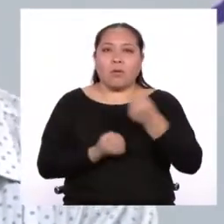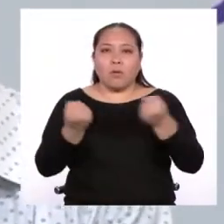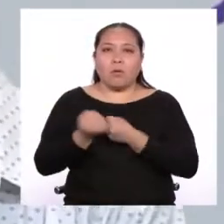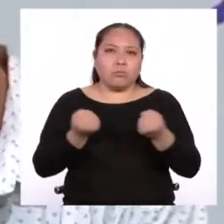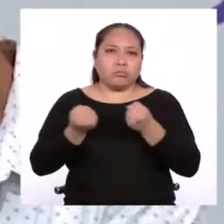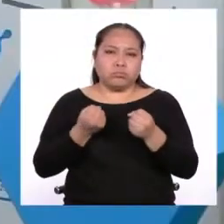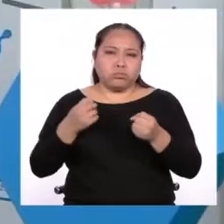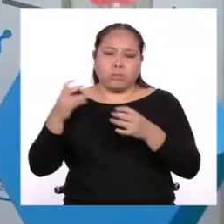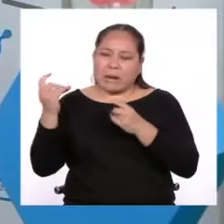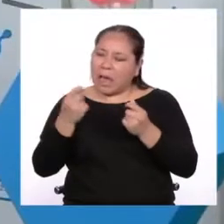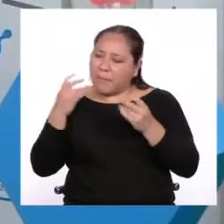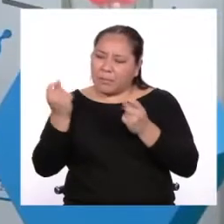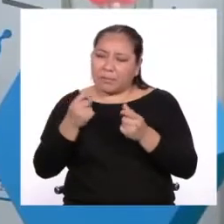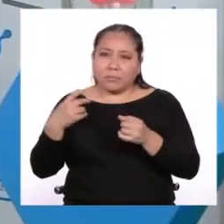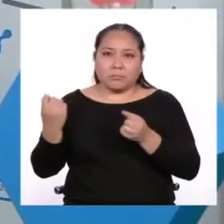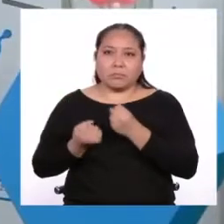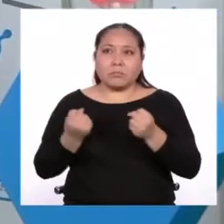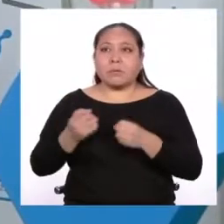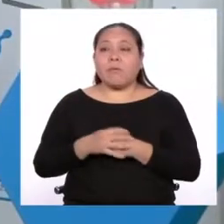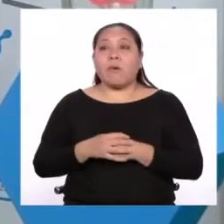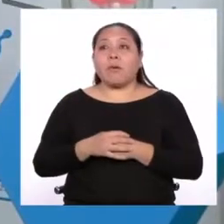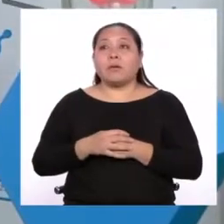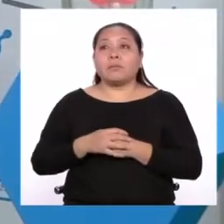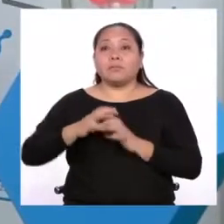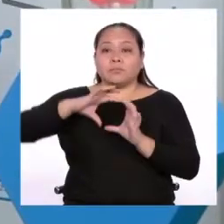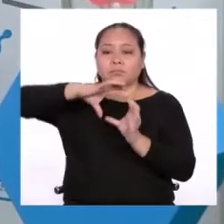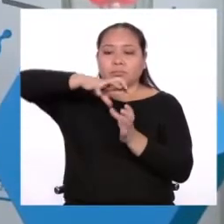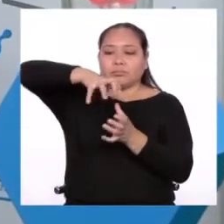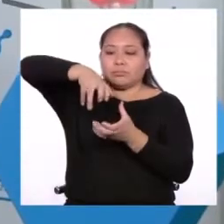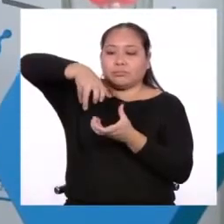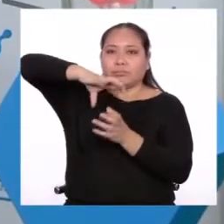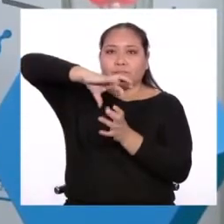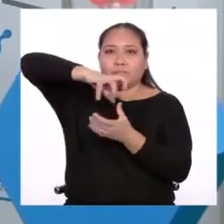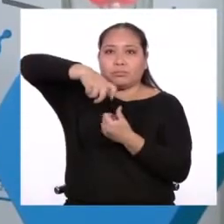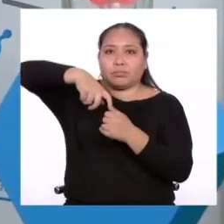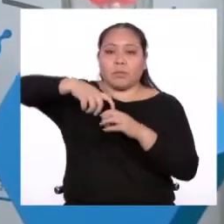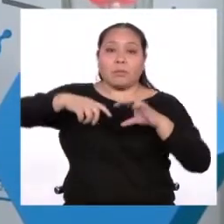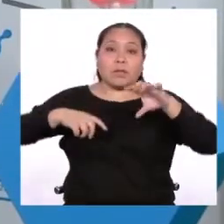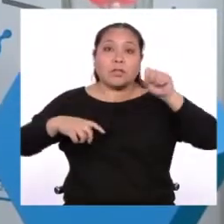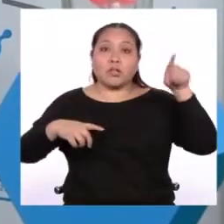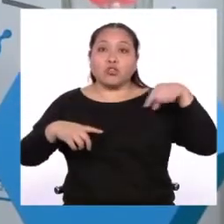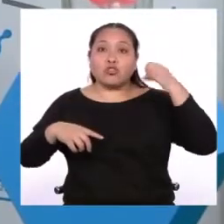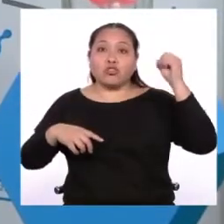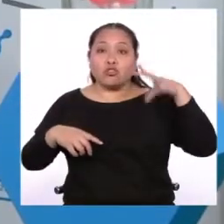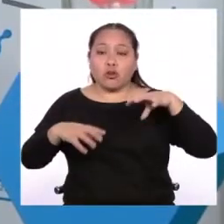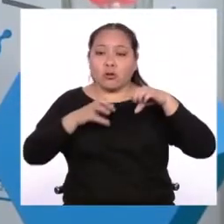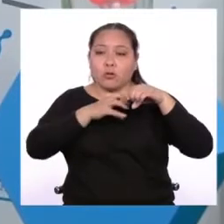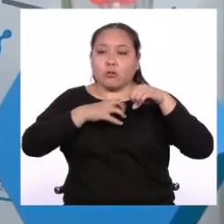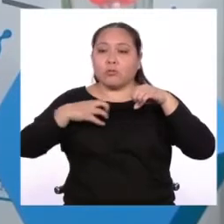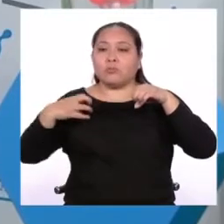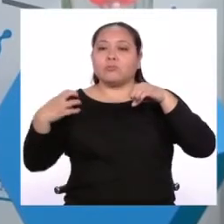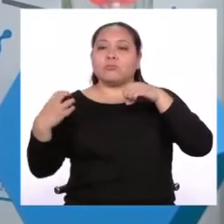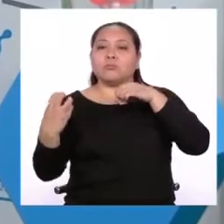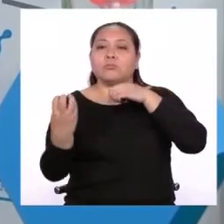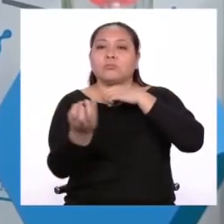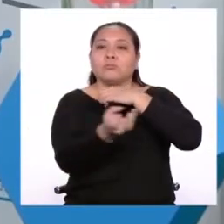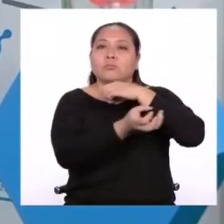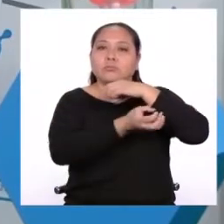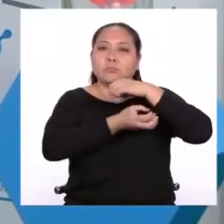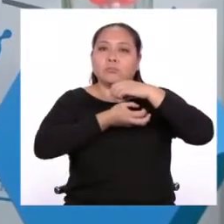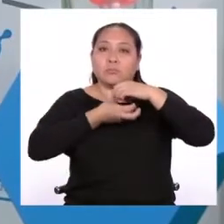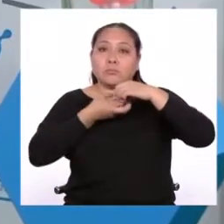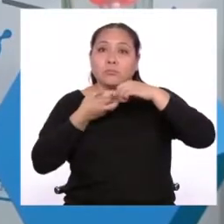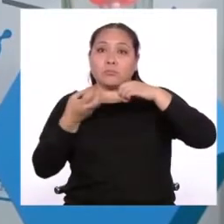promedio. Y su movimiento alrededor del Sol es aún más increíble, porque estamos hablando de